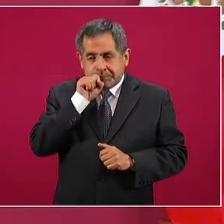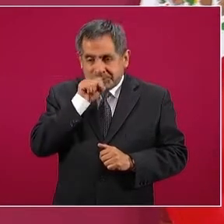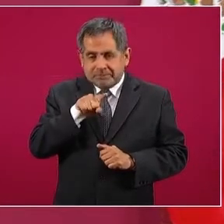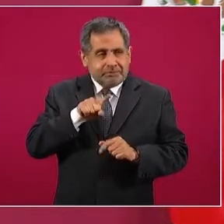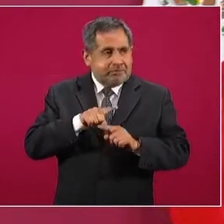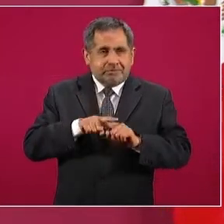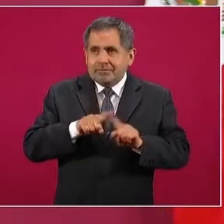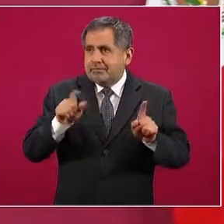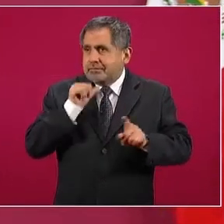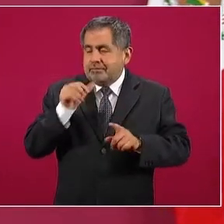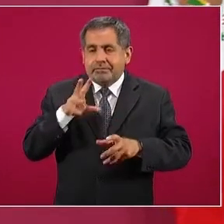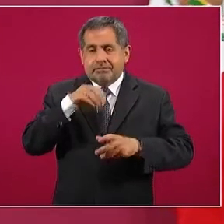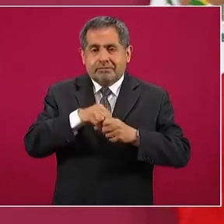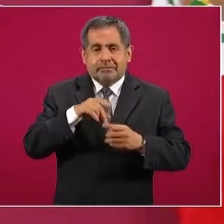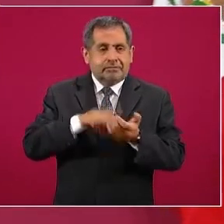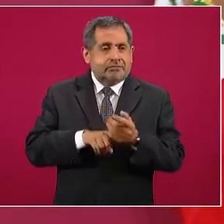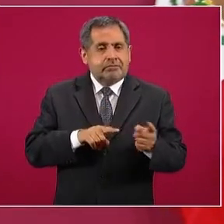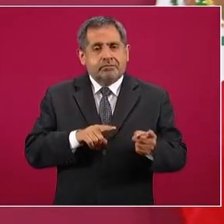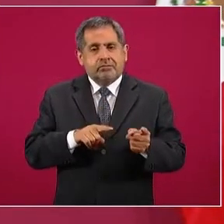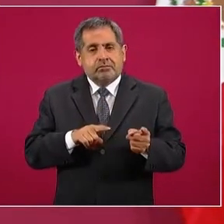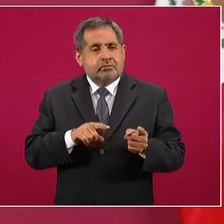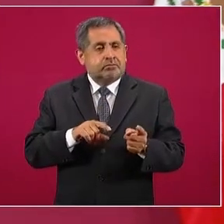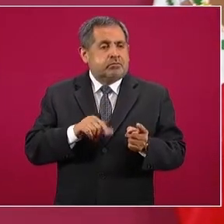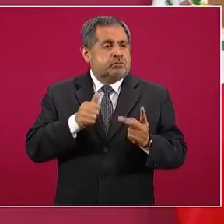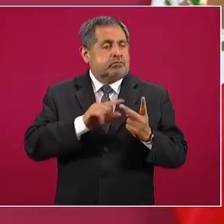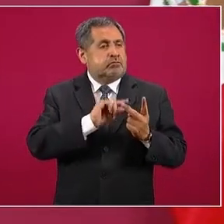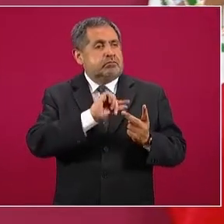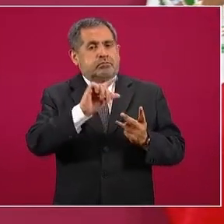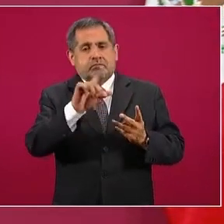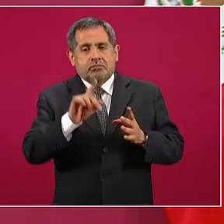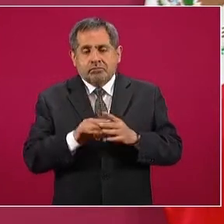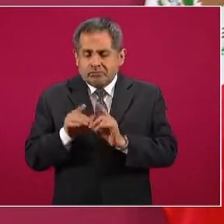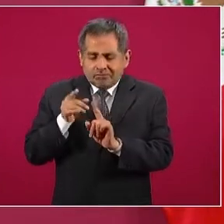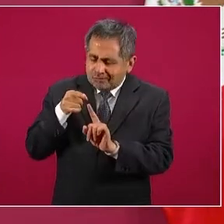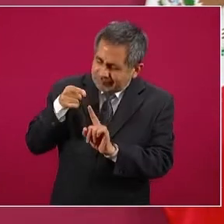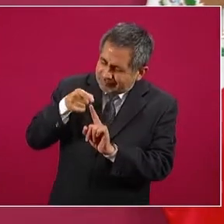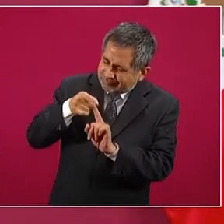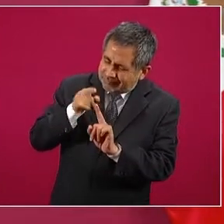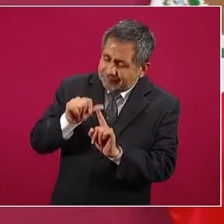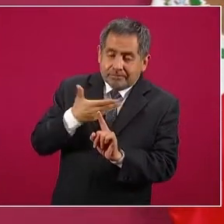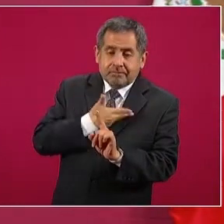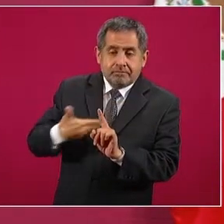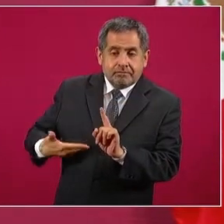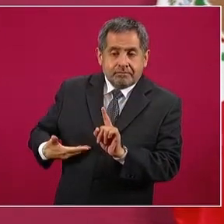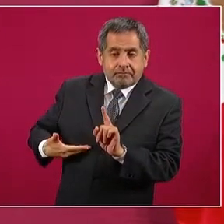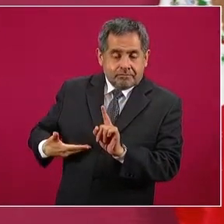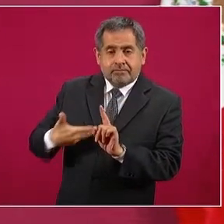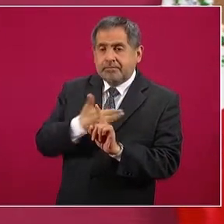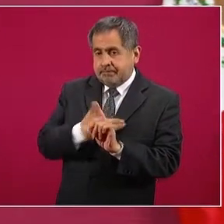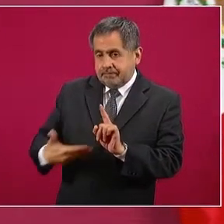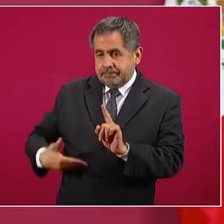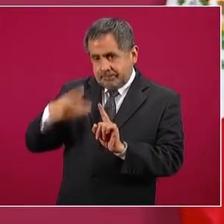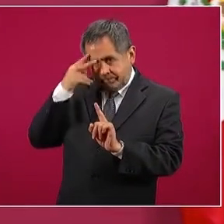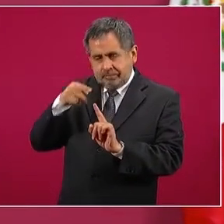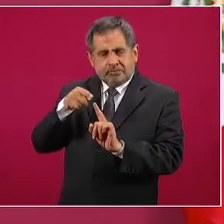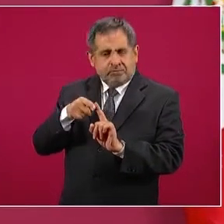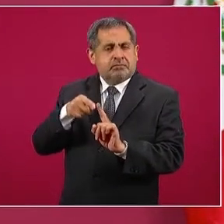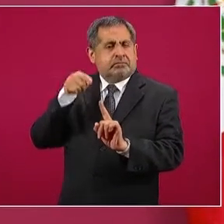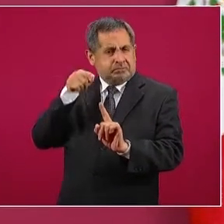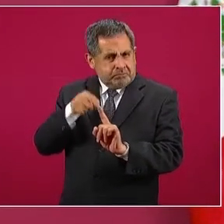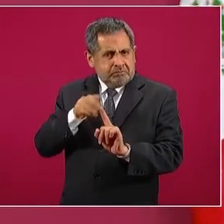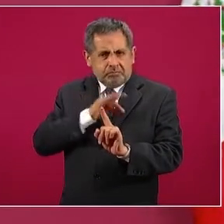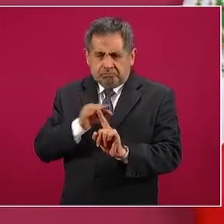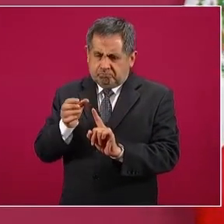a otro tipo de autoridades, es al presidente, porque es muy